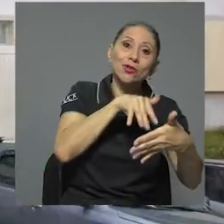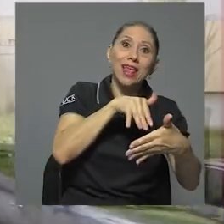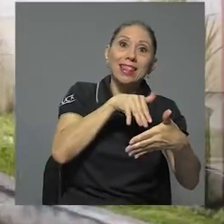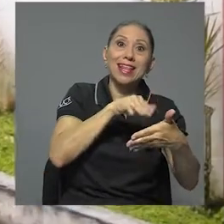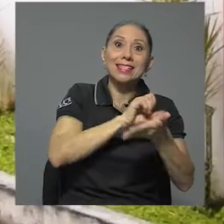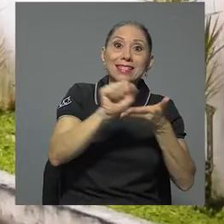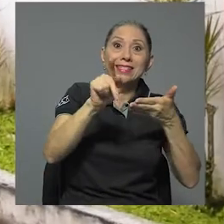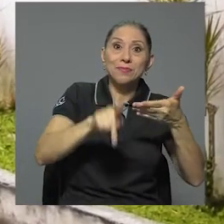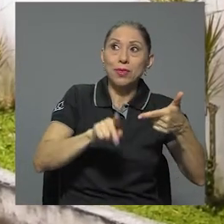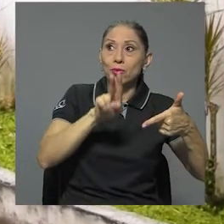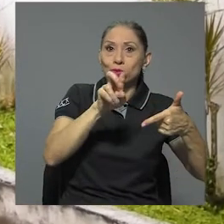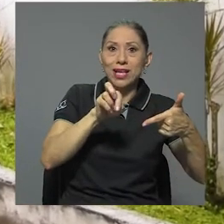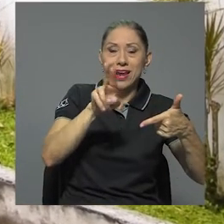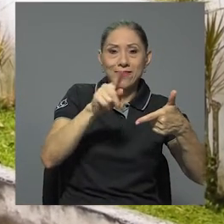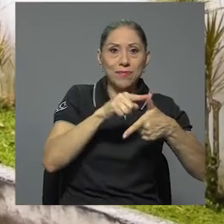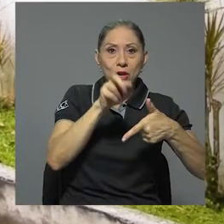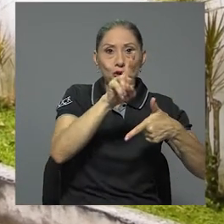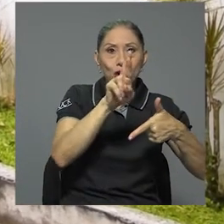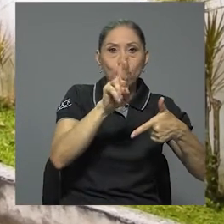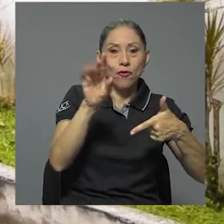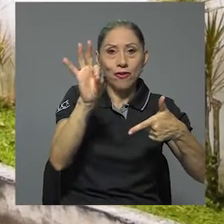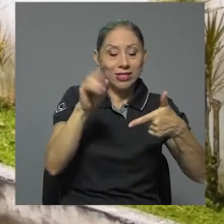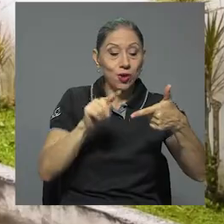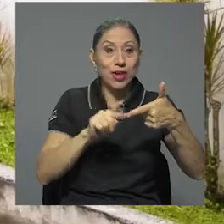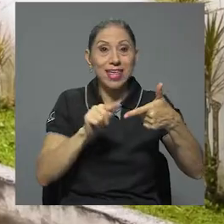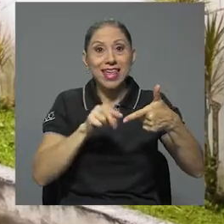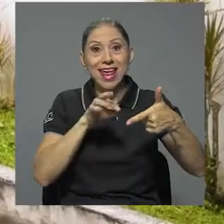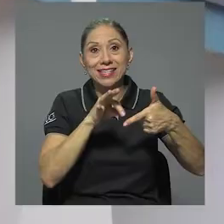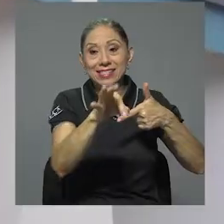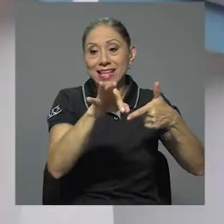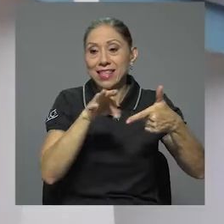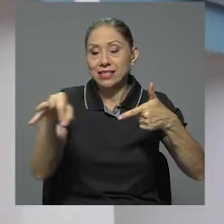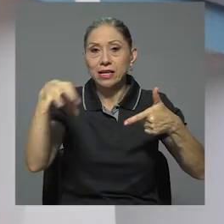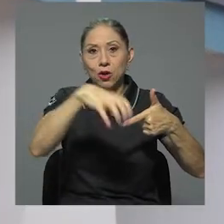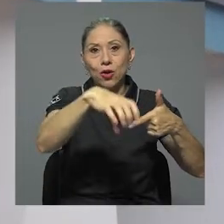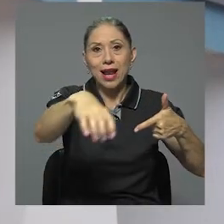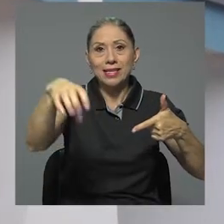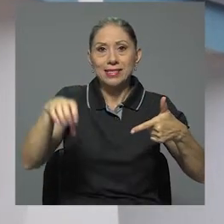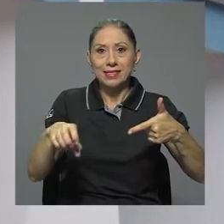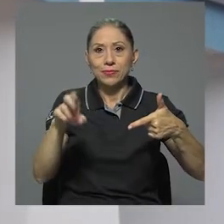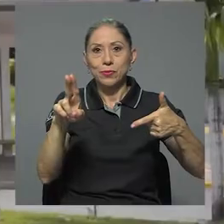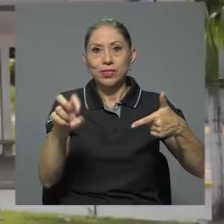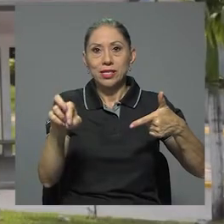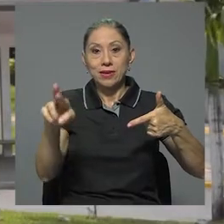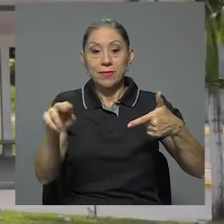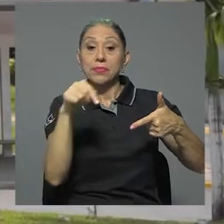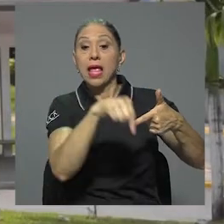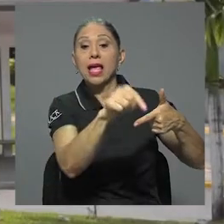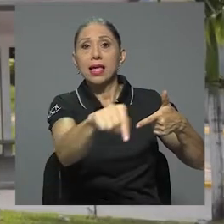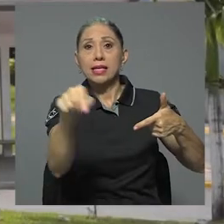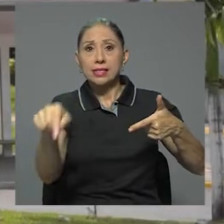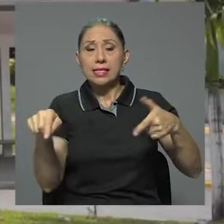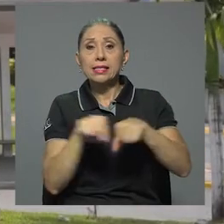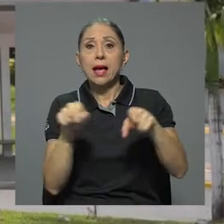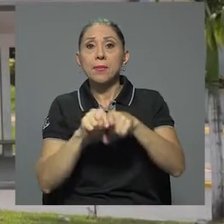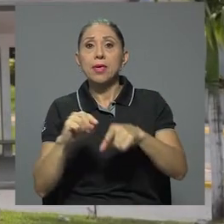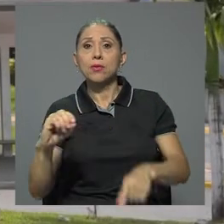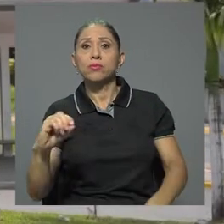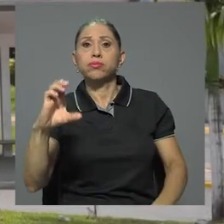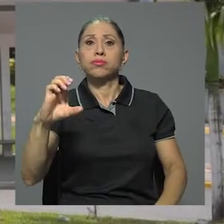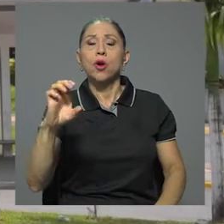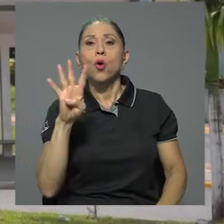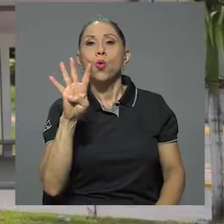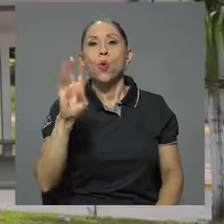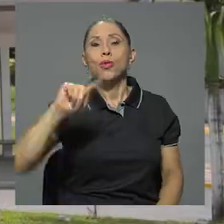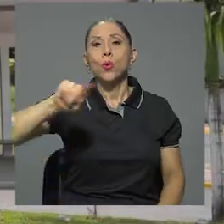Facio, y la ejecución de otros proyectos en sedes regionales. En el caso de estas últimas, también recibirán un aumento de un 4